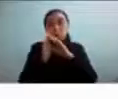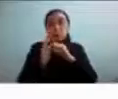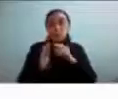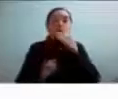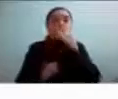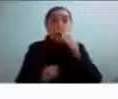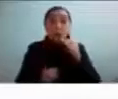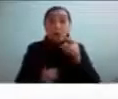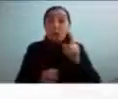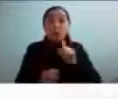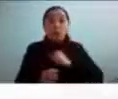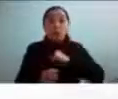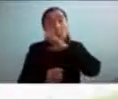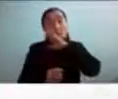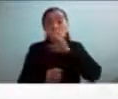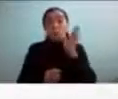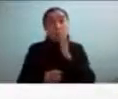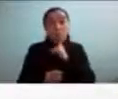dormía.